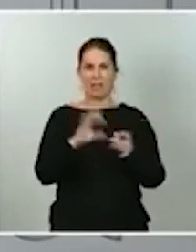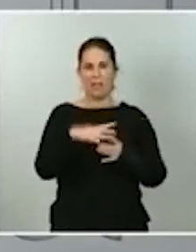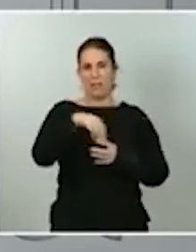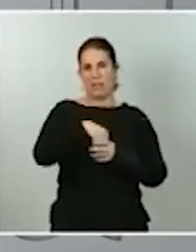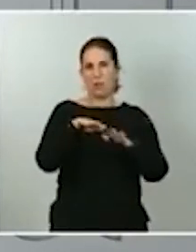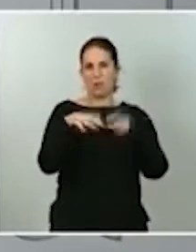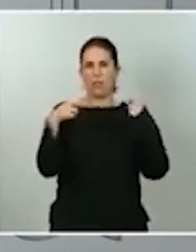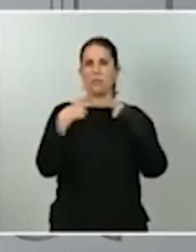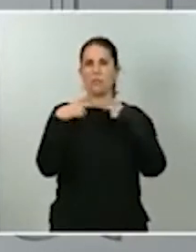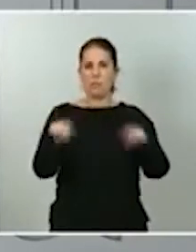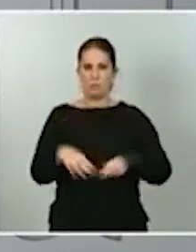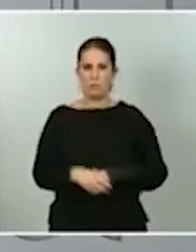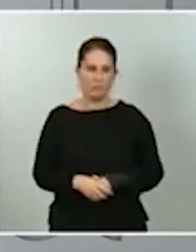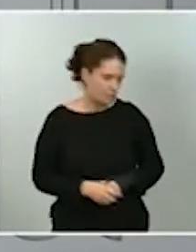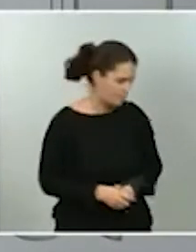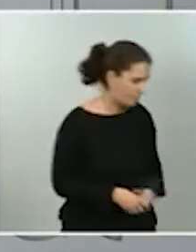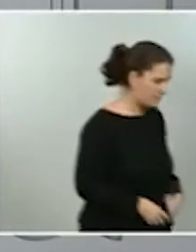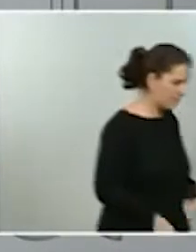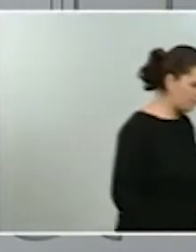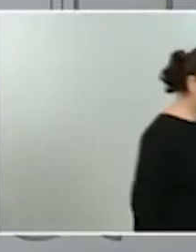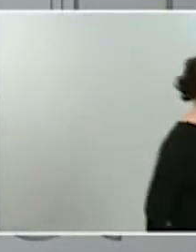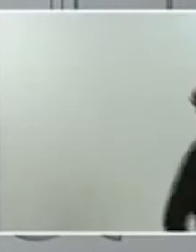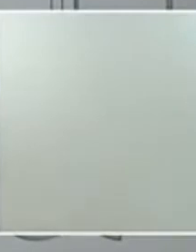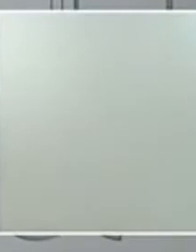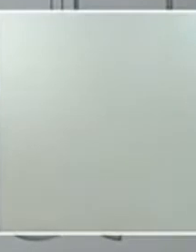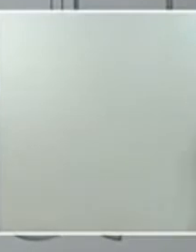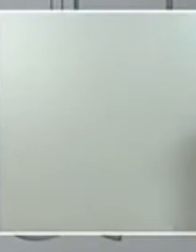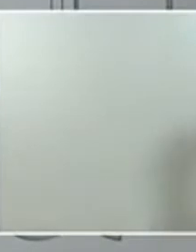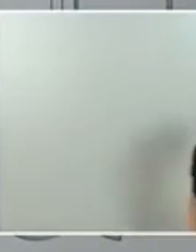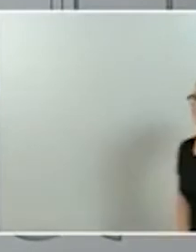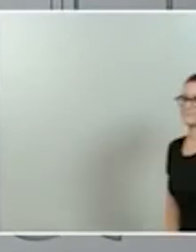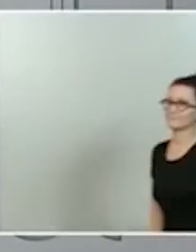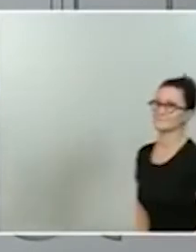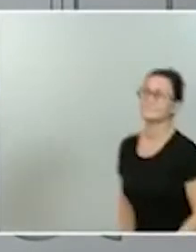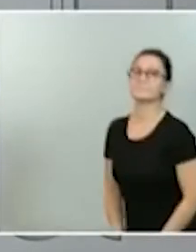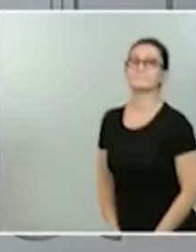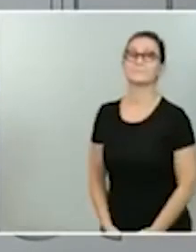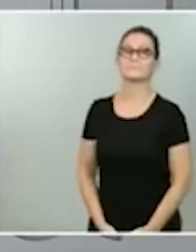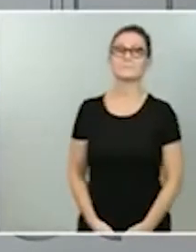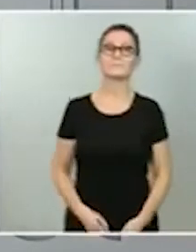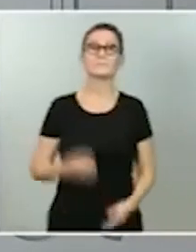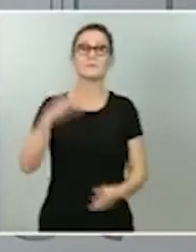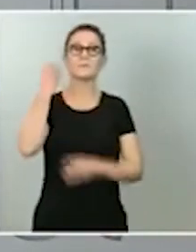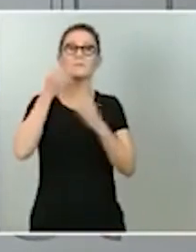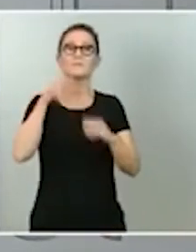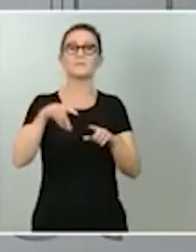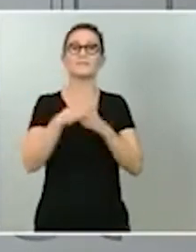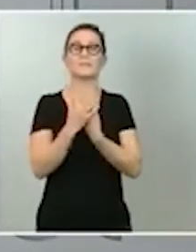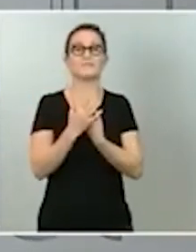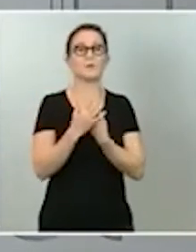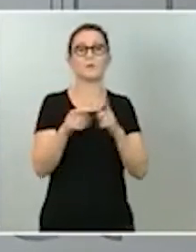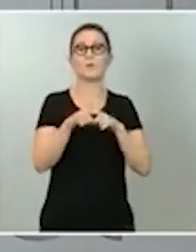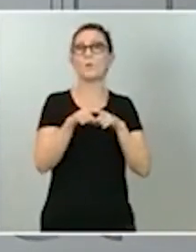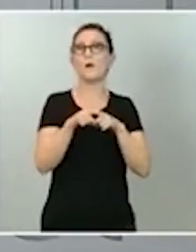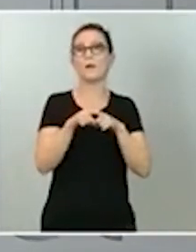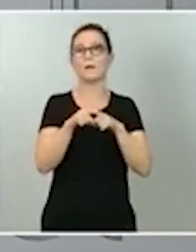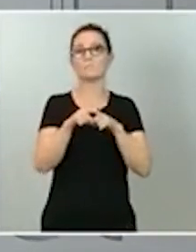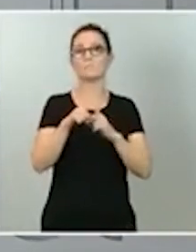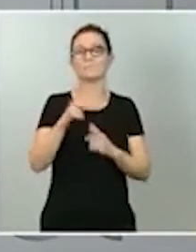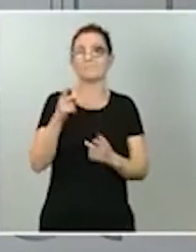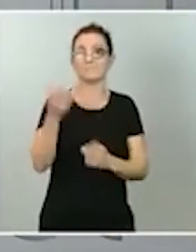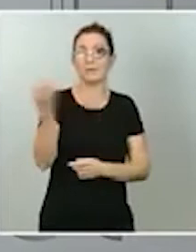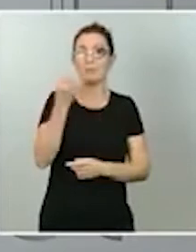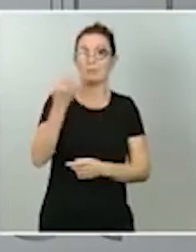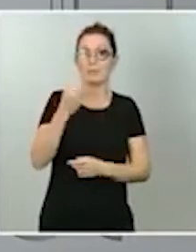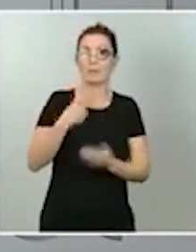Diputados. Consideramos que esta situación no es tolerable, que el Partido Popular tiene que cambiar esta actitud y aquellos que